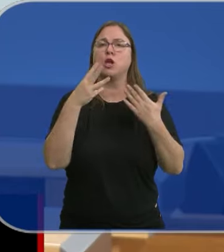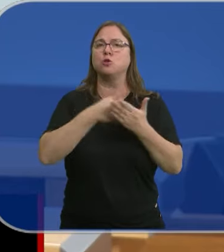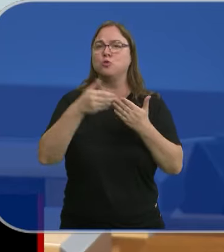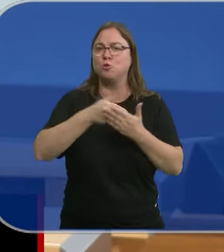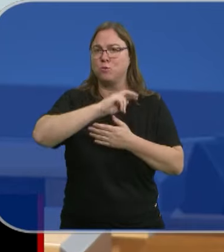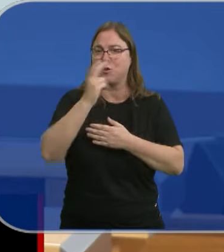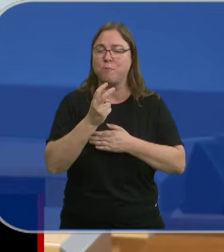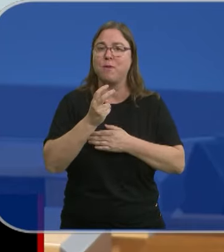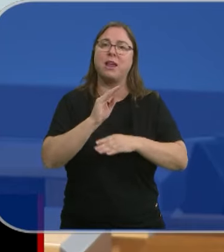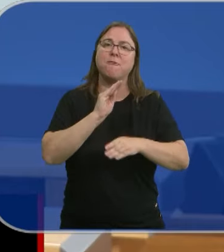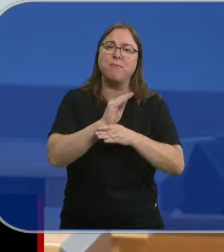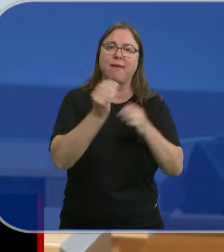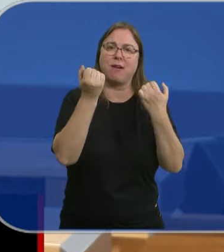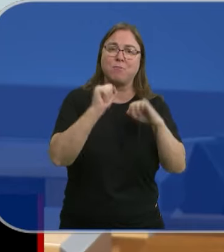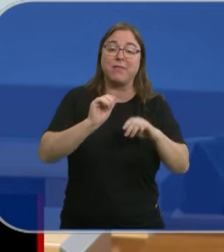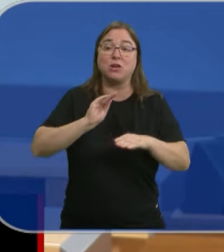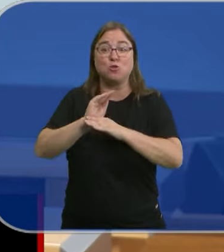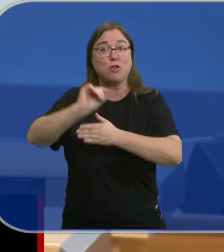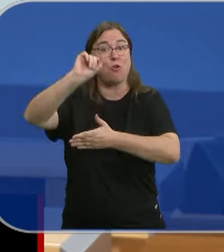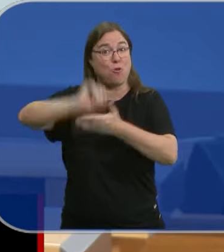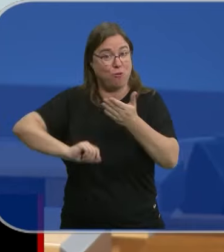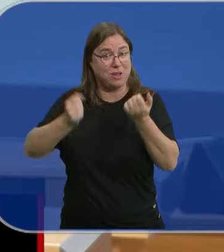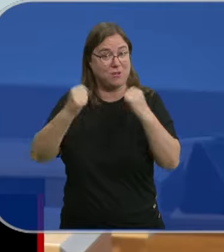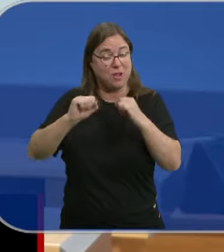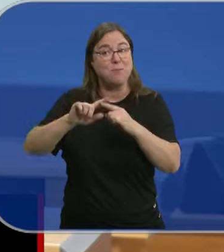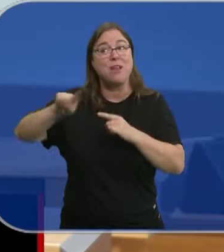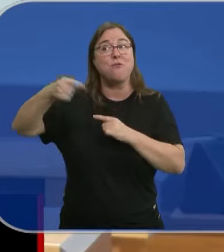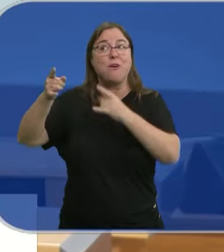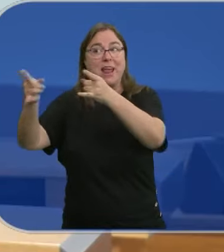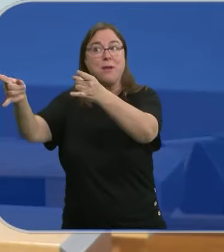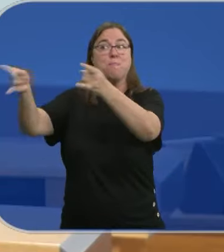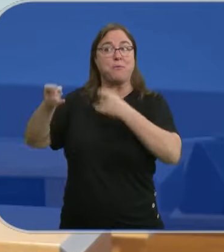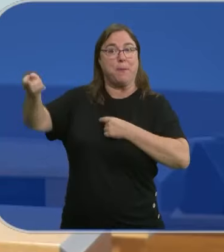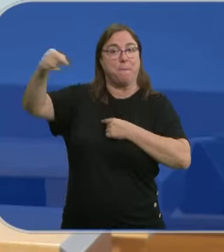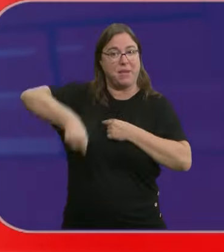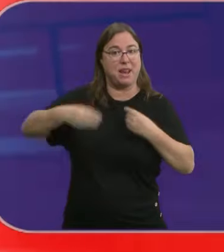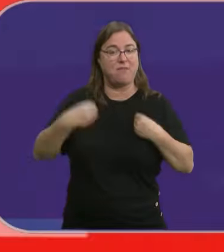subvenciones para contratos formativos y ayudas también para quienes desde fuera se vengan a nuestra comunidad.